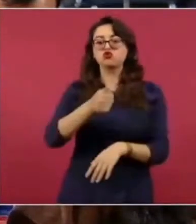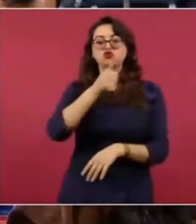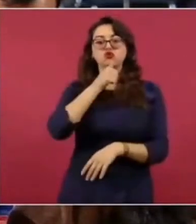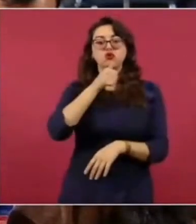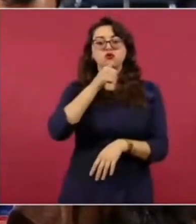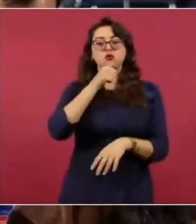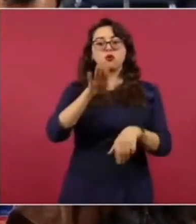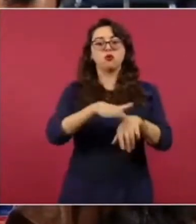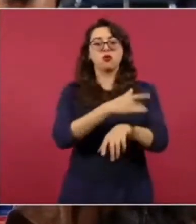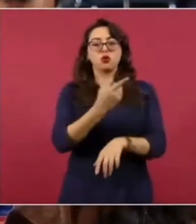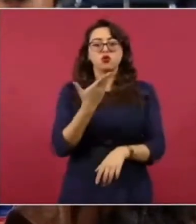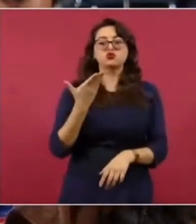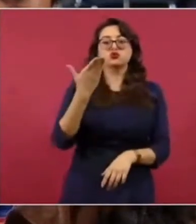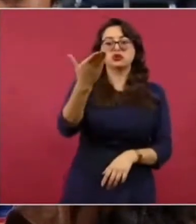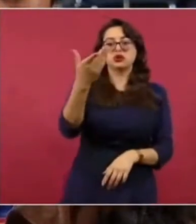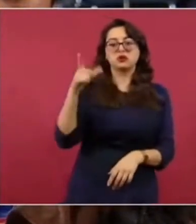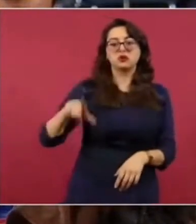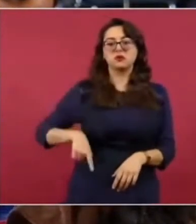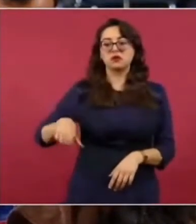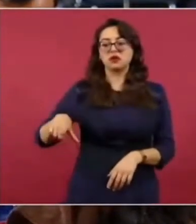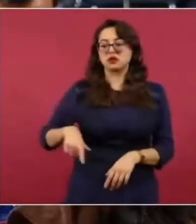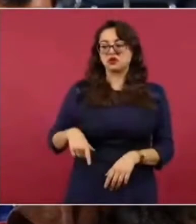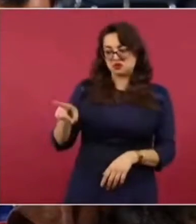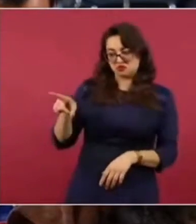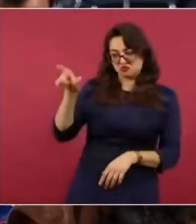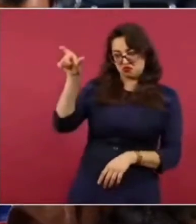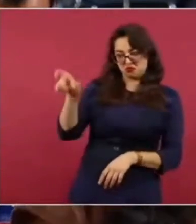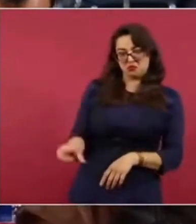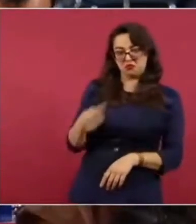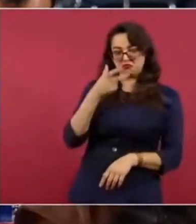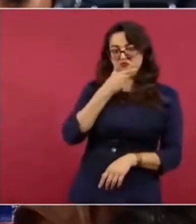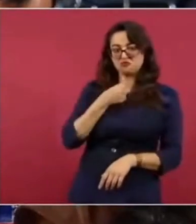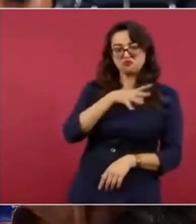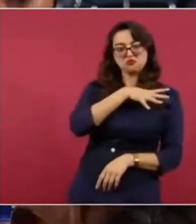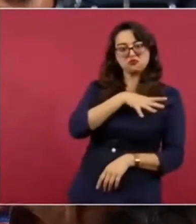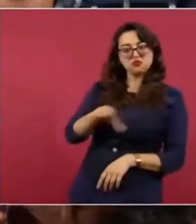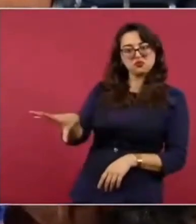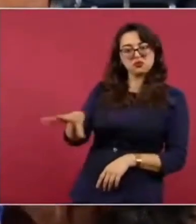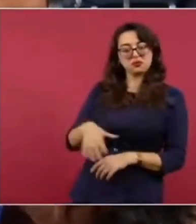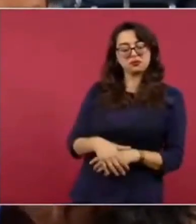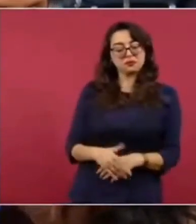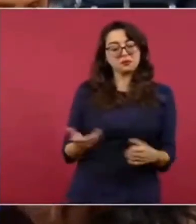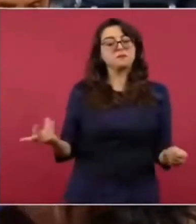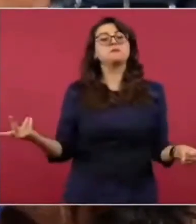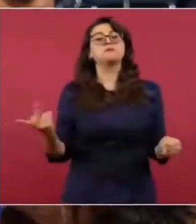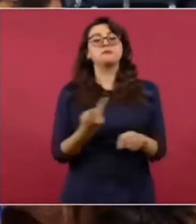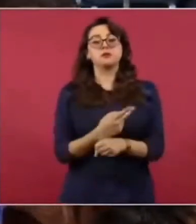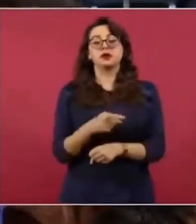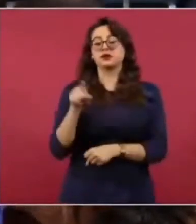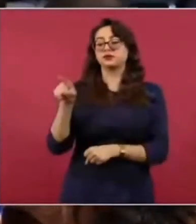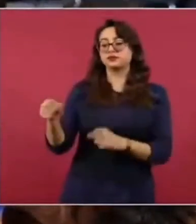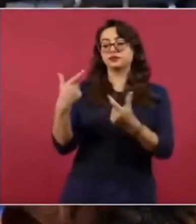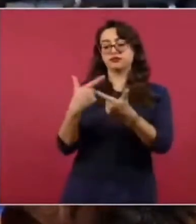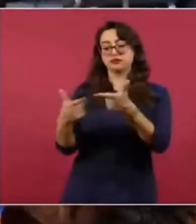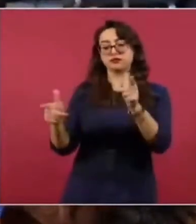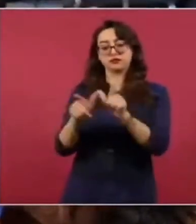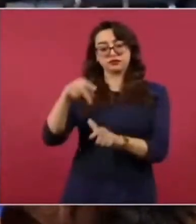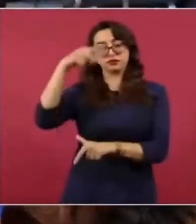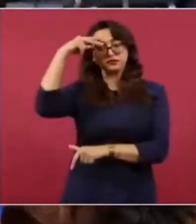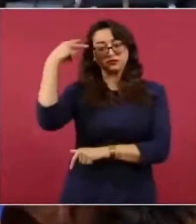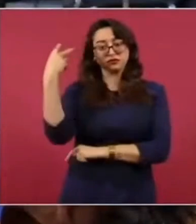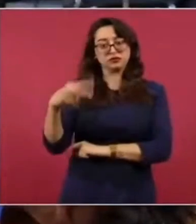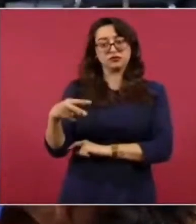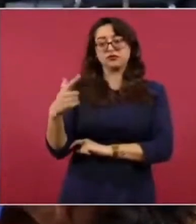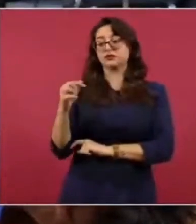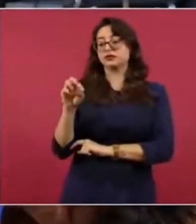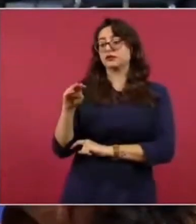al comprador. Preguntarle en este mismo sentido, señor presidente, si Grupo México de Germán Larrea, hablando de grandes